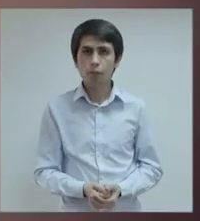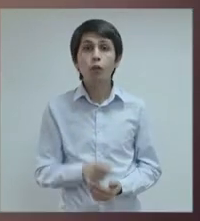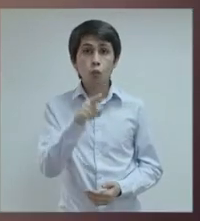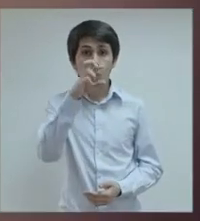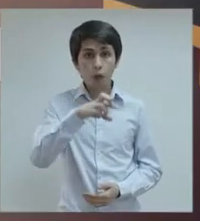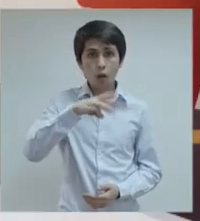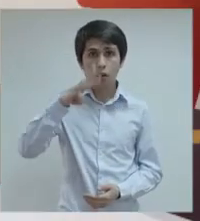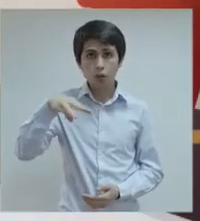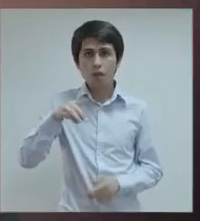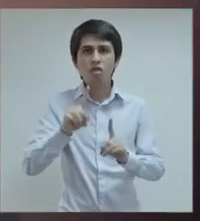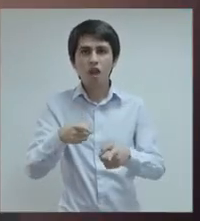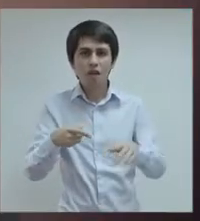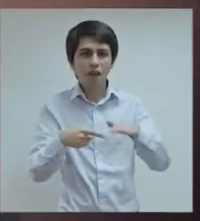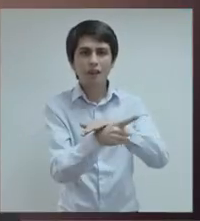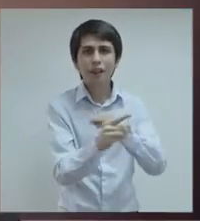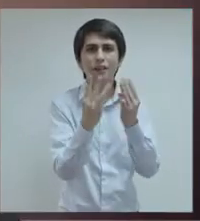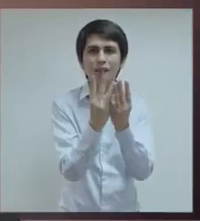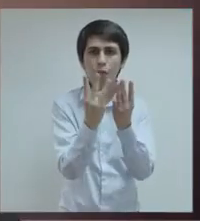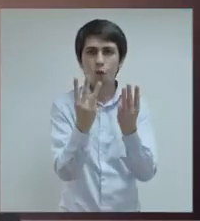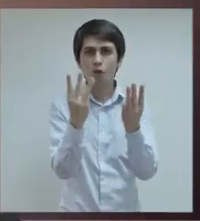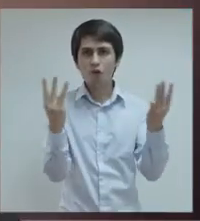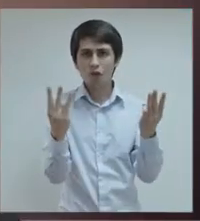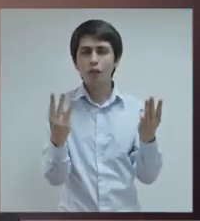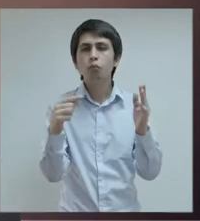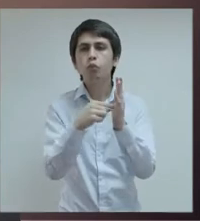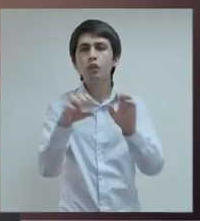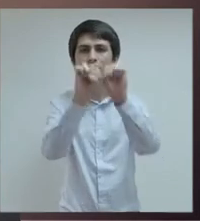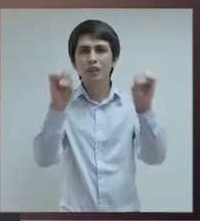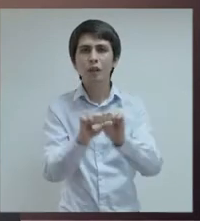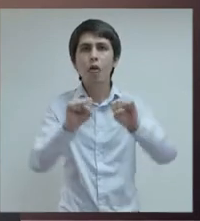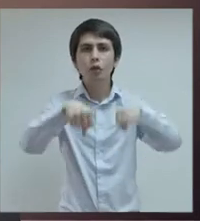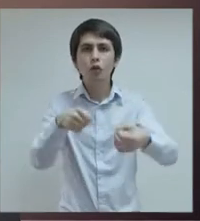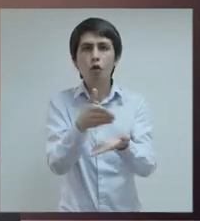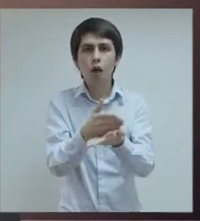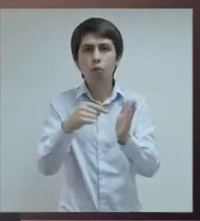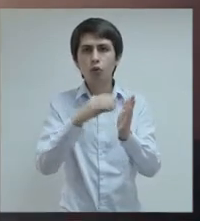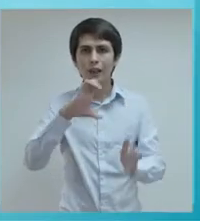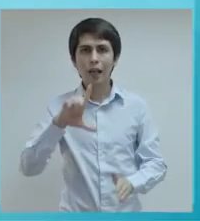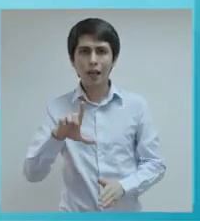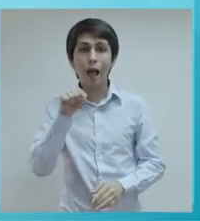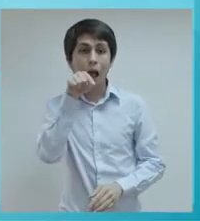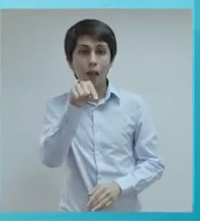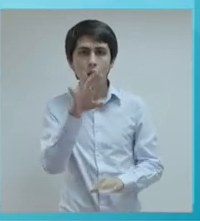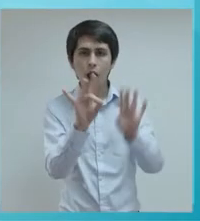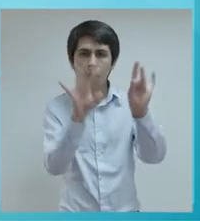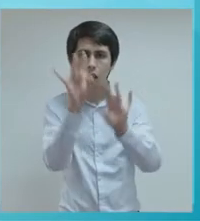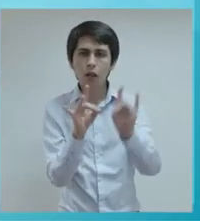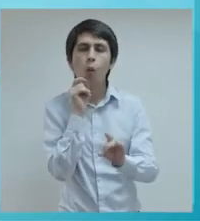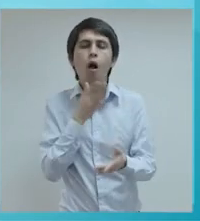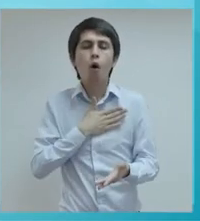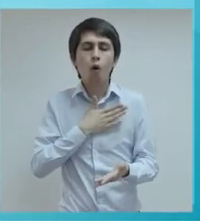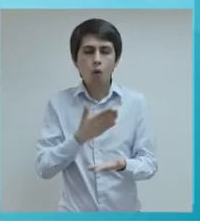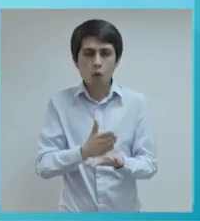Si eres apoderado, deberás ingresar a www.sistemadeadmisionescolar.cl y elegir los establecimientos